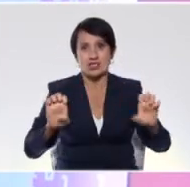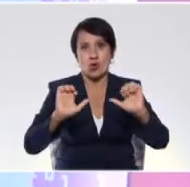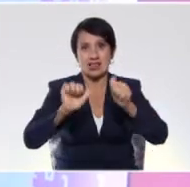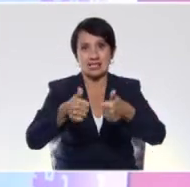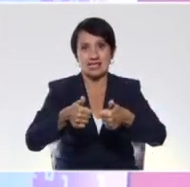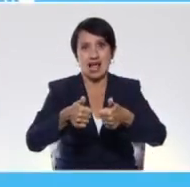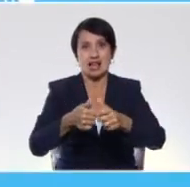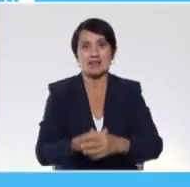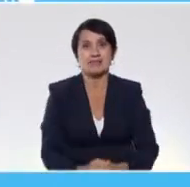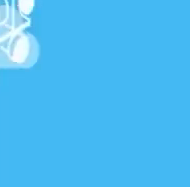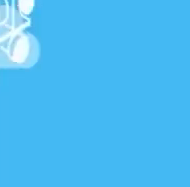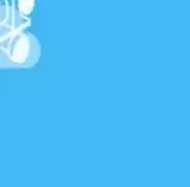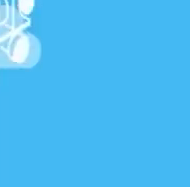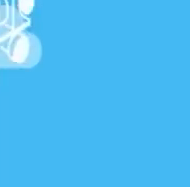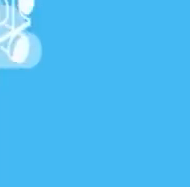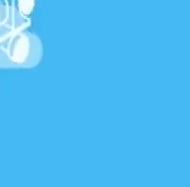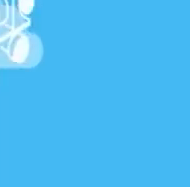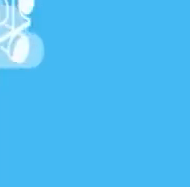Inicial.